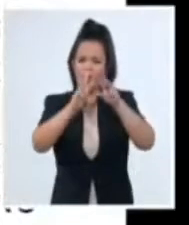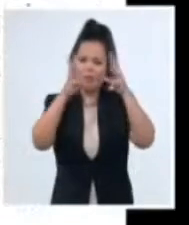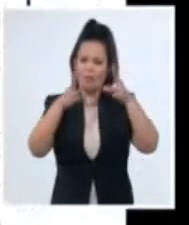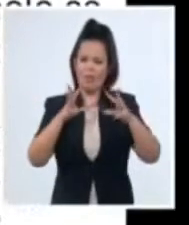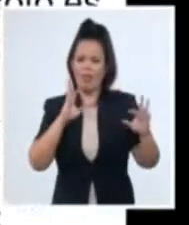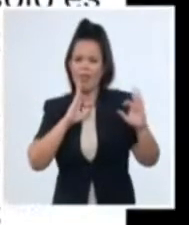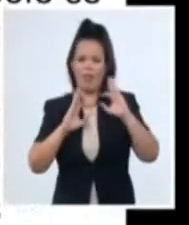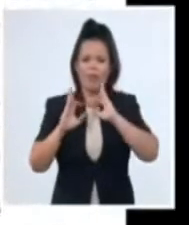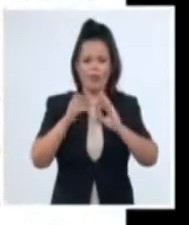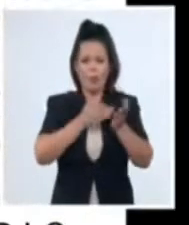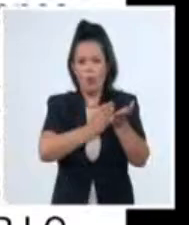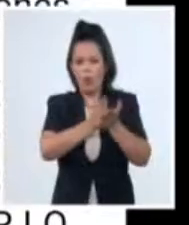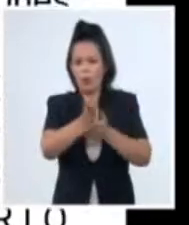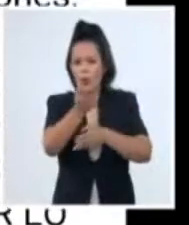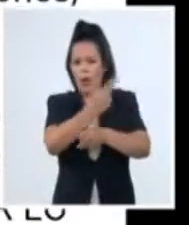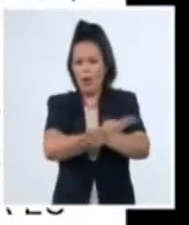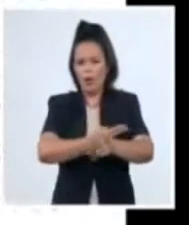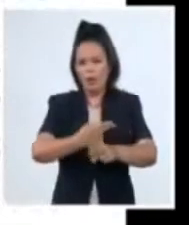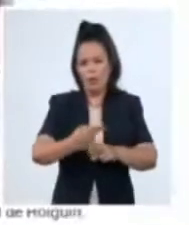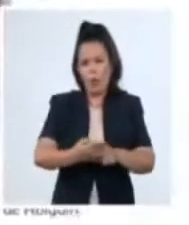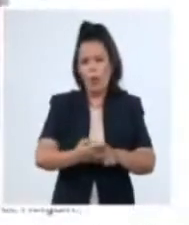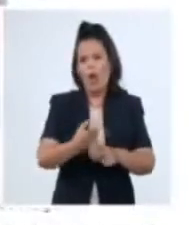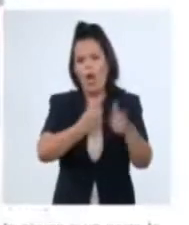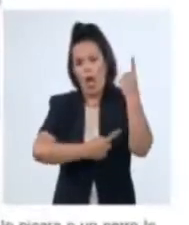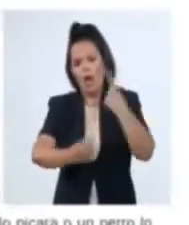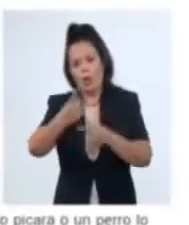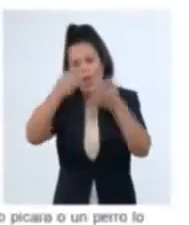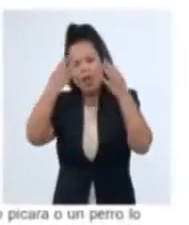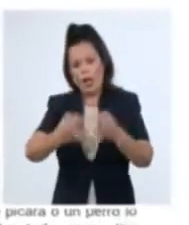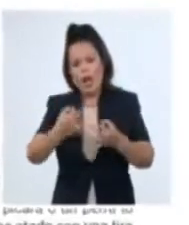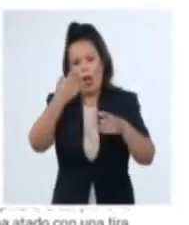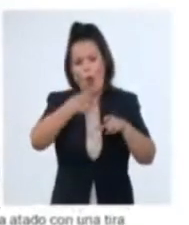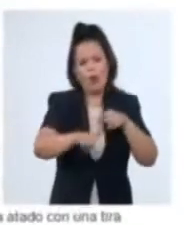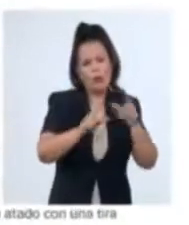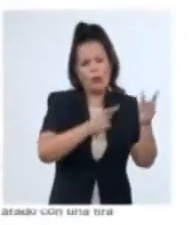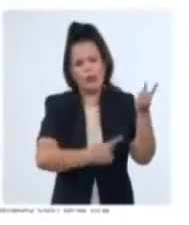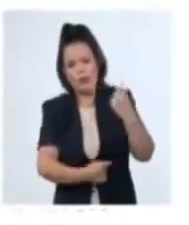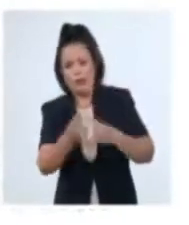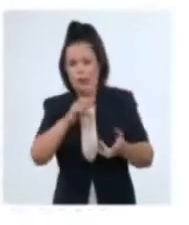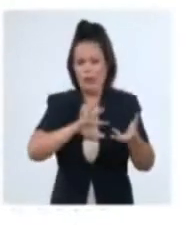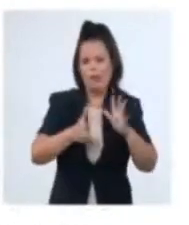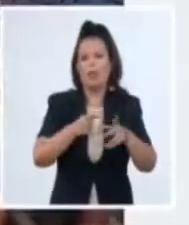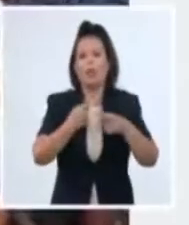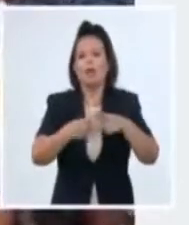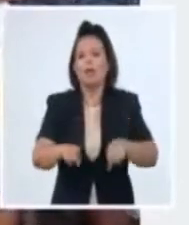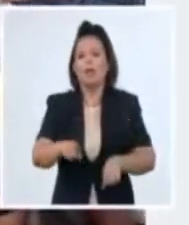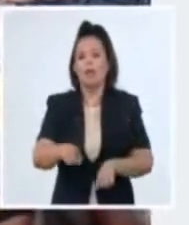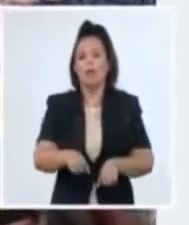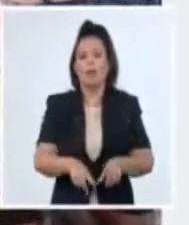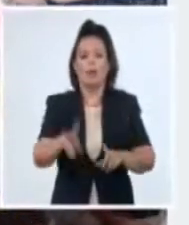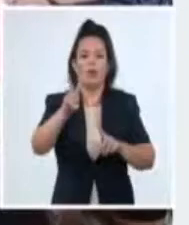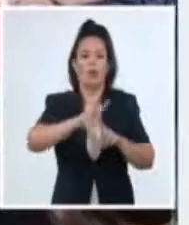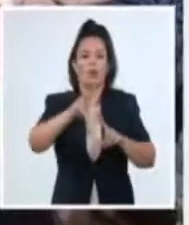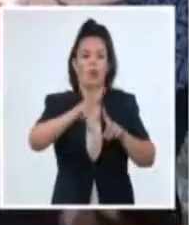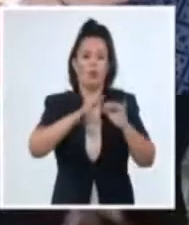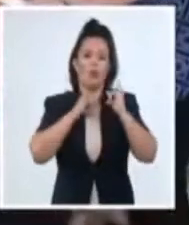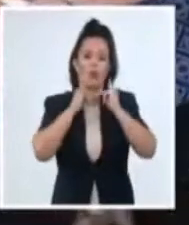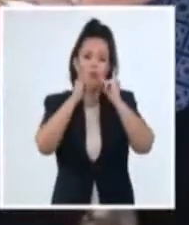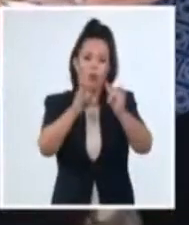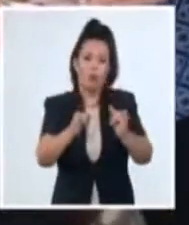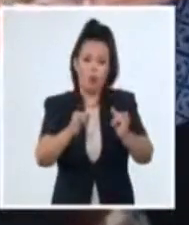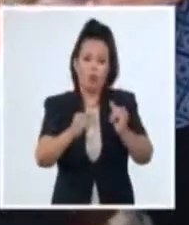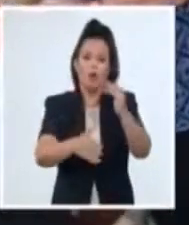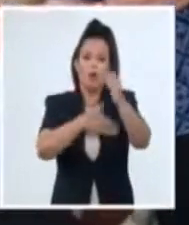clase de historias con mayor o menor veracidad, medios de prensa revelan otros detalles con un trasfondo de violencia intrafamiliar